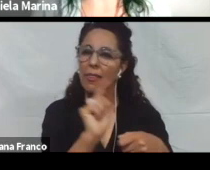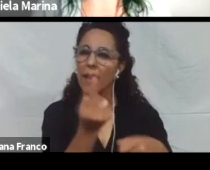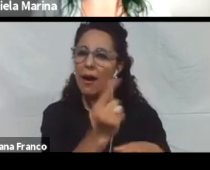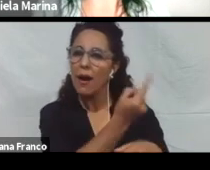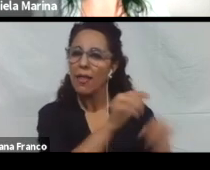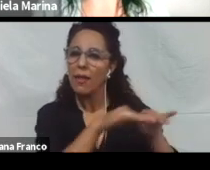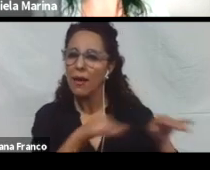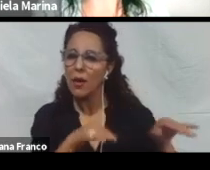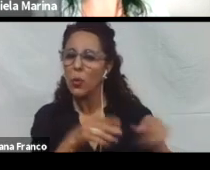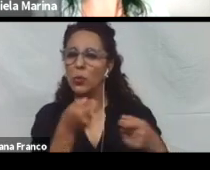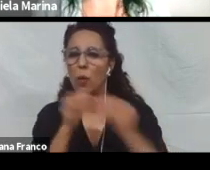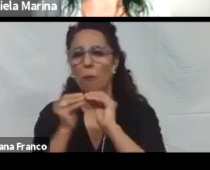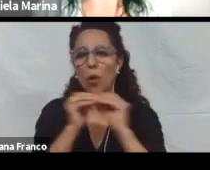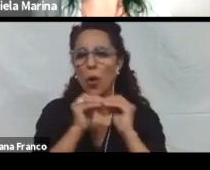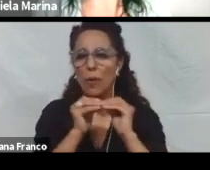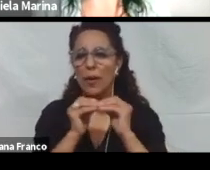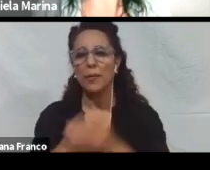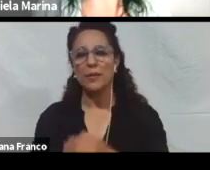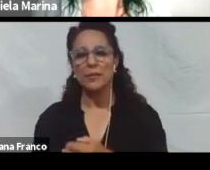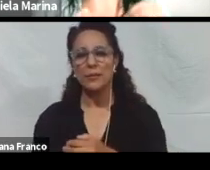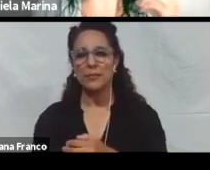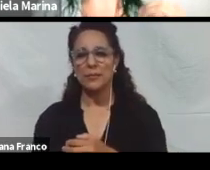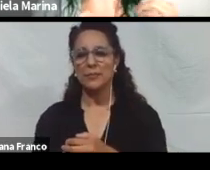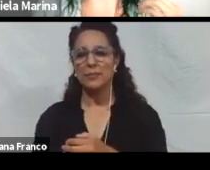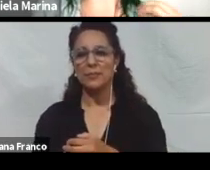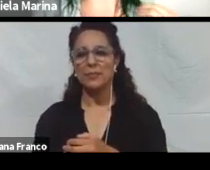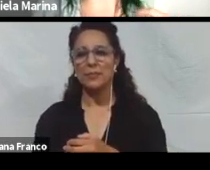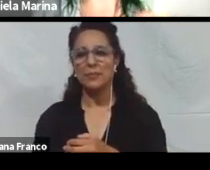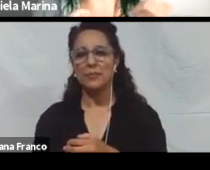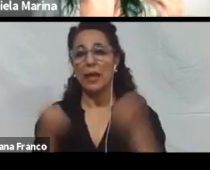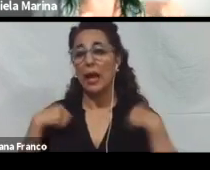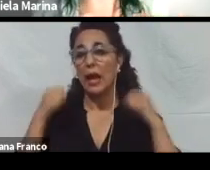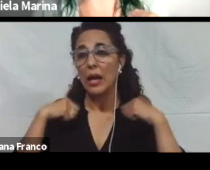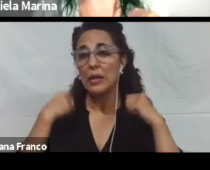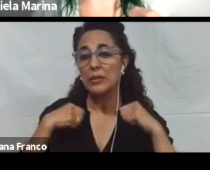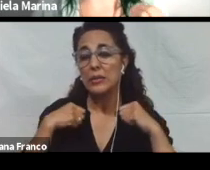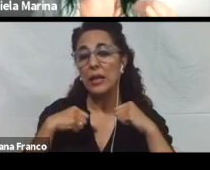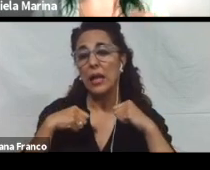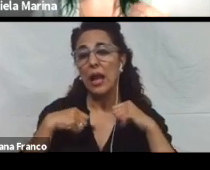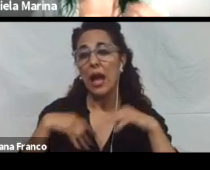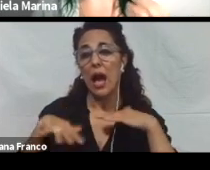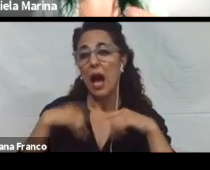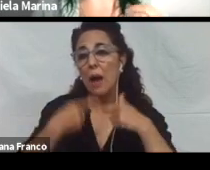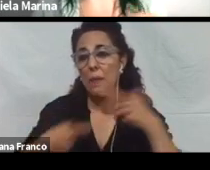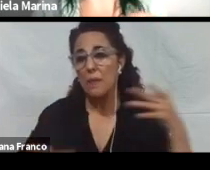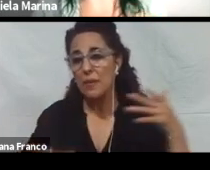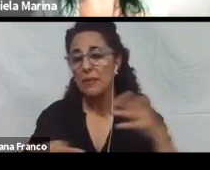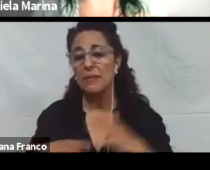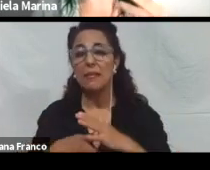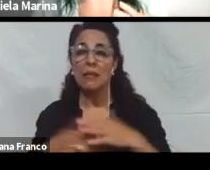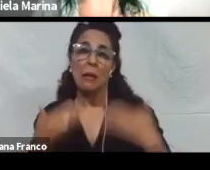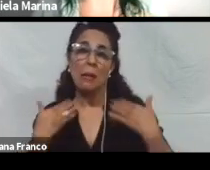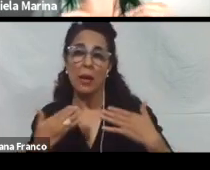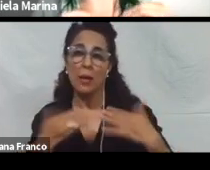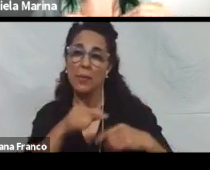tiene que ver con ejercitar diferentes habilidades que le permitan a los estudiantes hacer